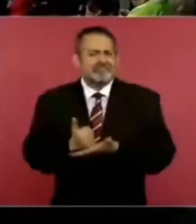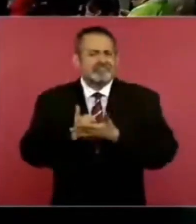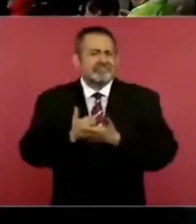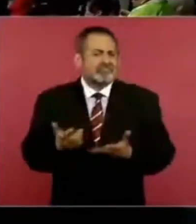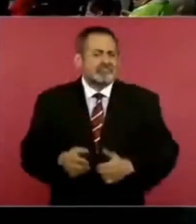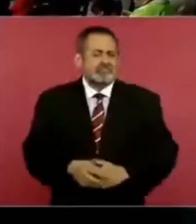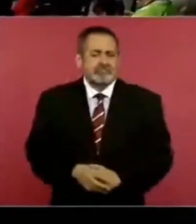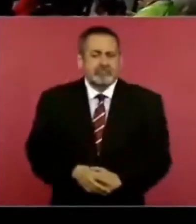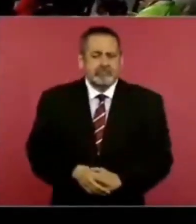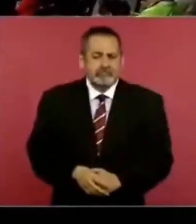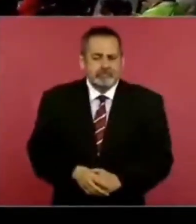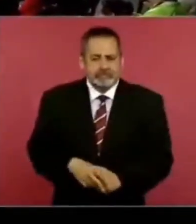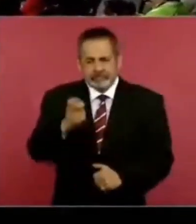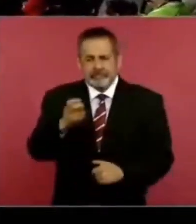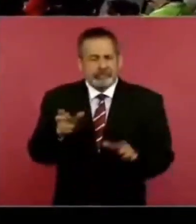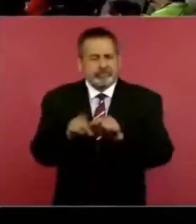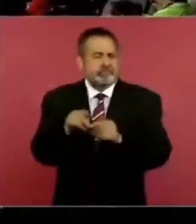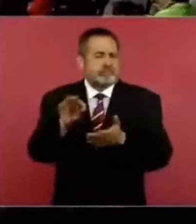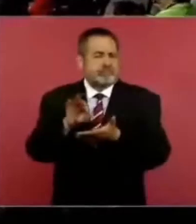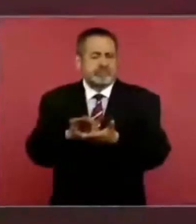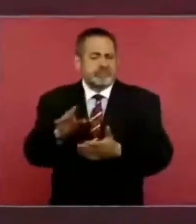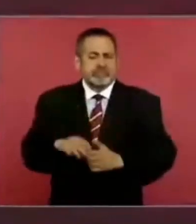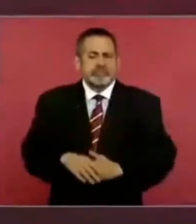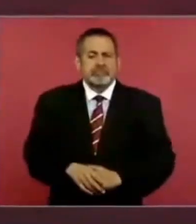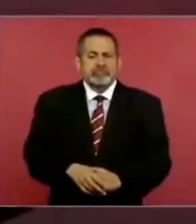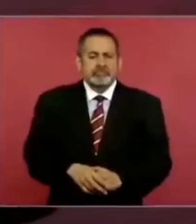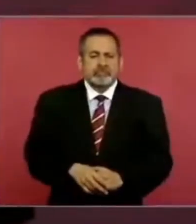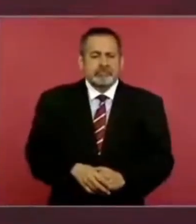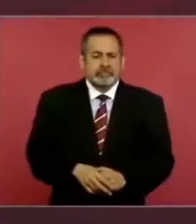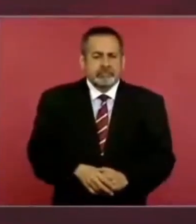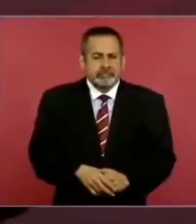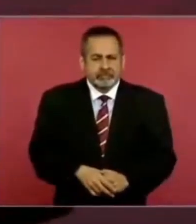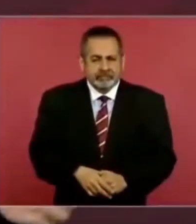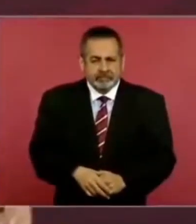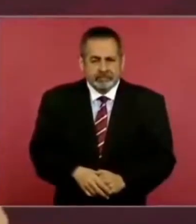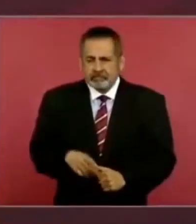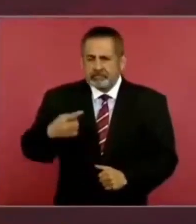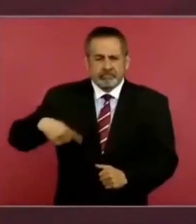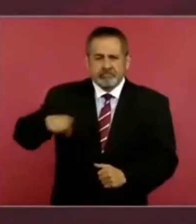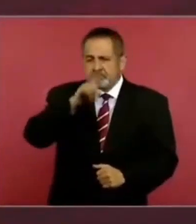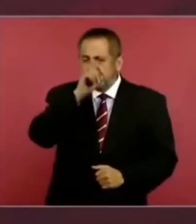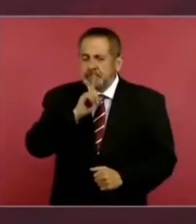Eso es todo. No mentir.